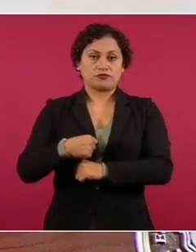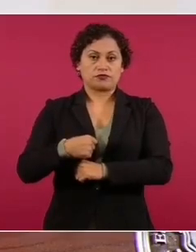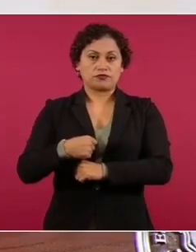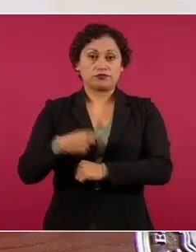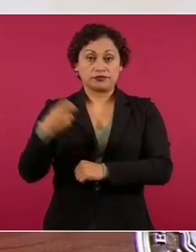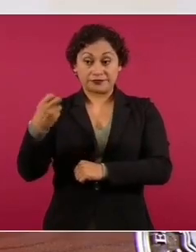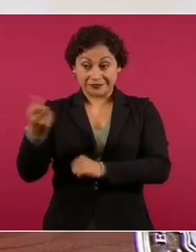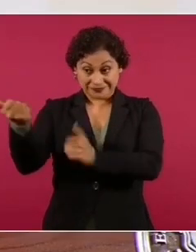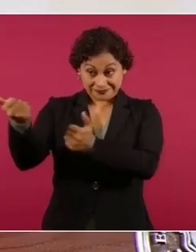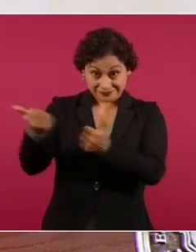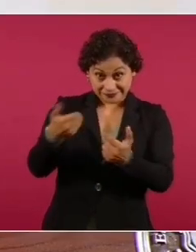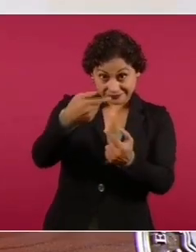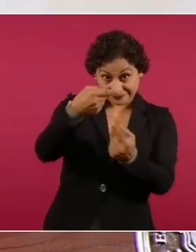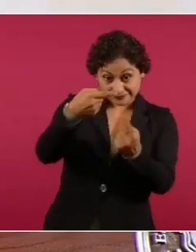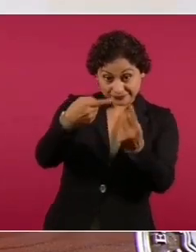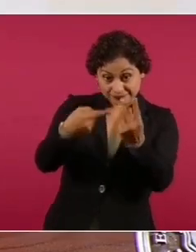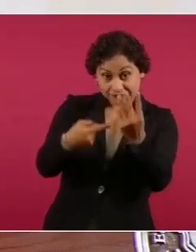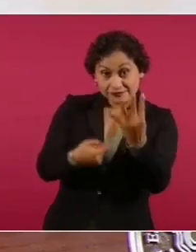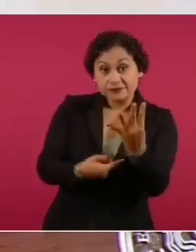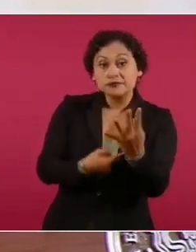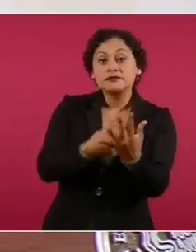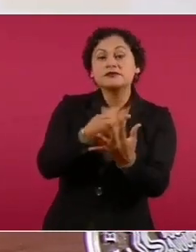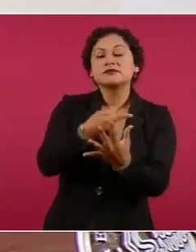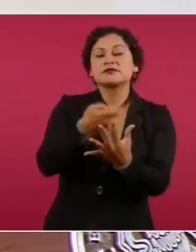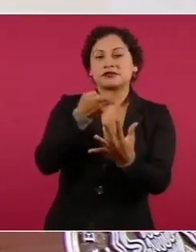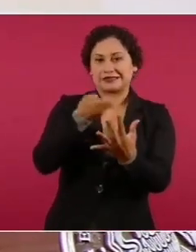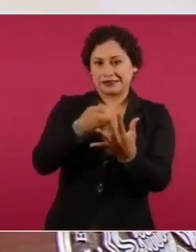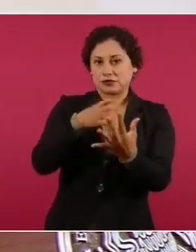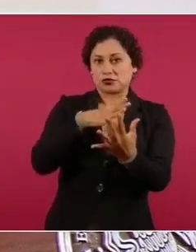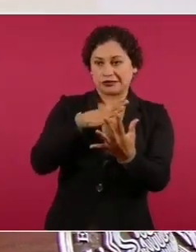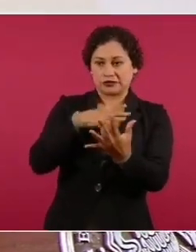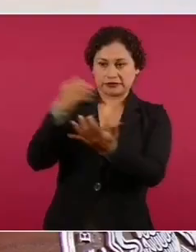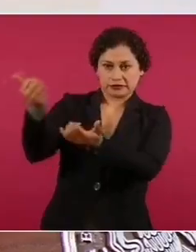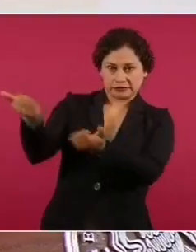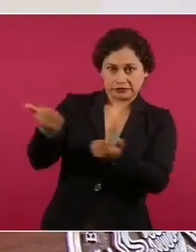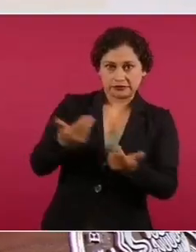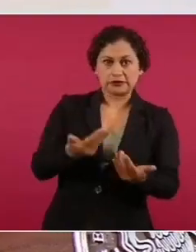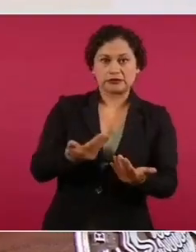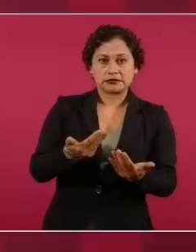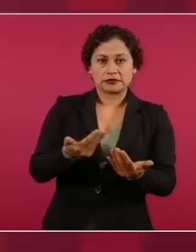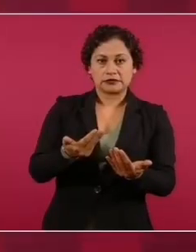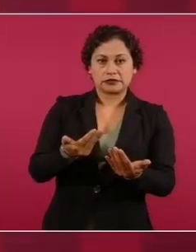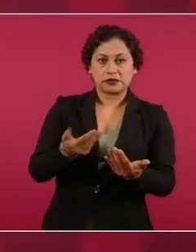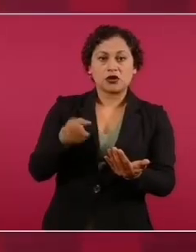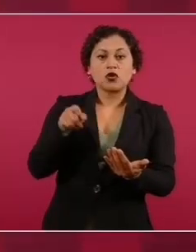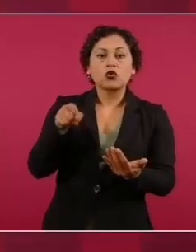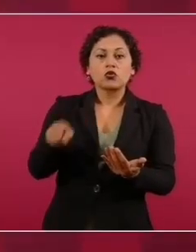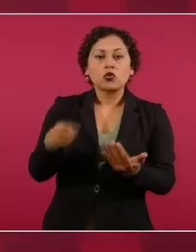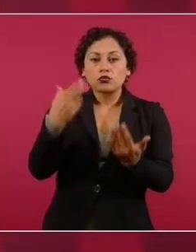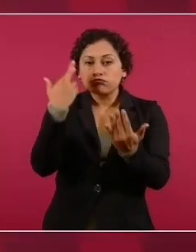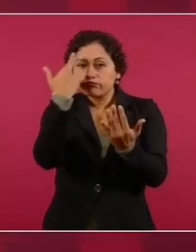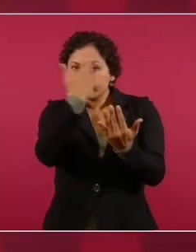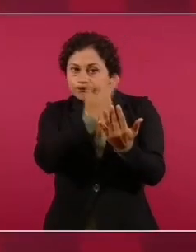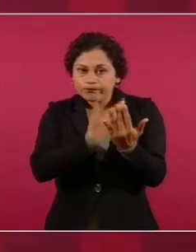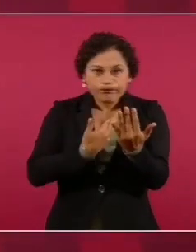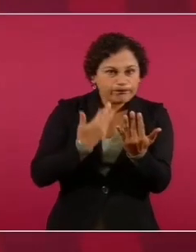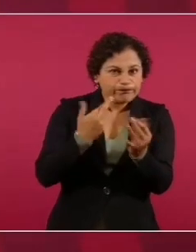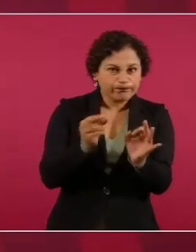alimentos estén bien, que